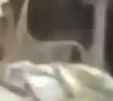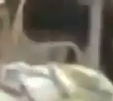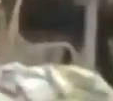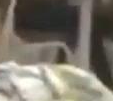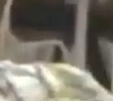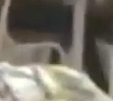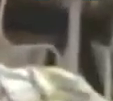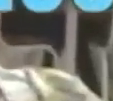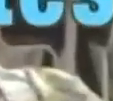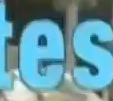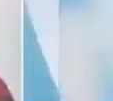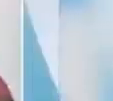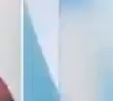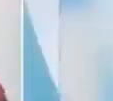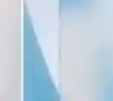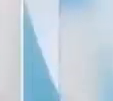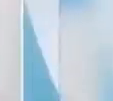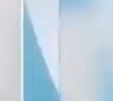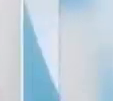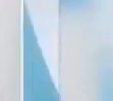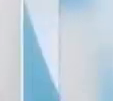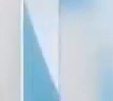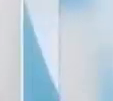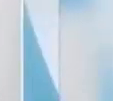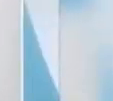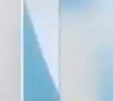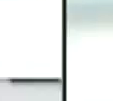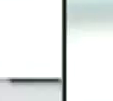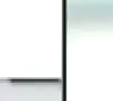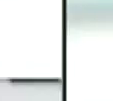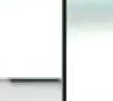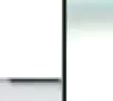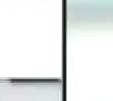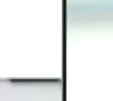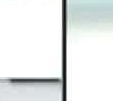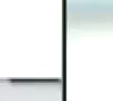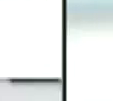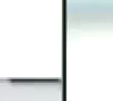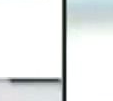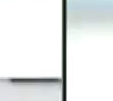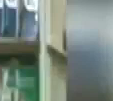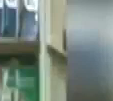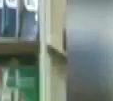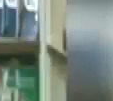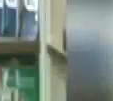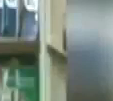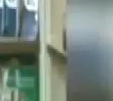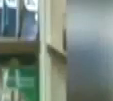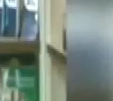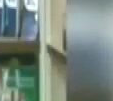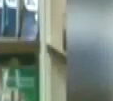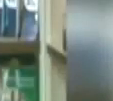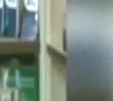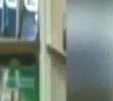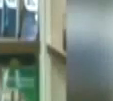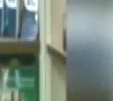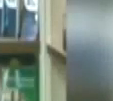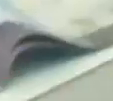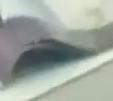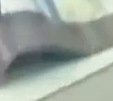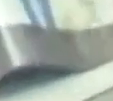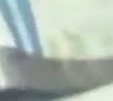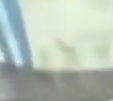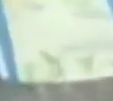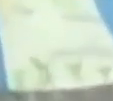niñas y adolescentes, Cada Familia Una Escuela es un programa de televisión venezolano, transmutido desde